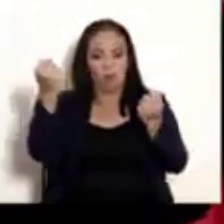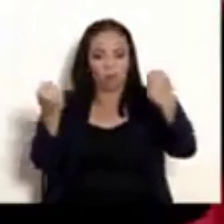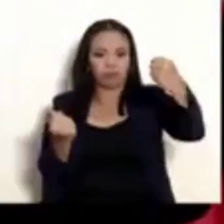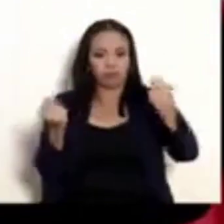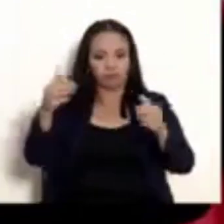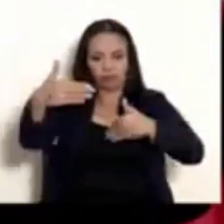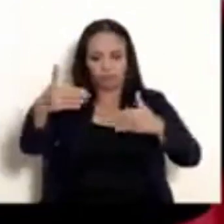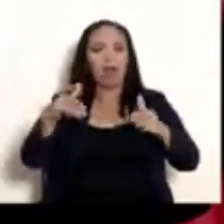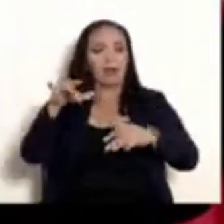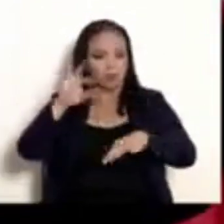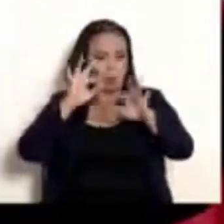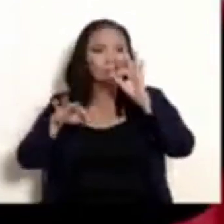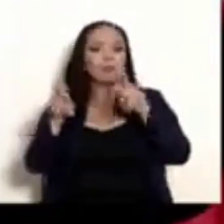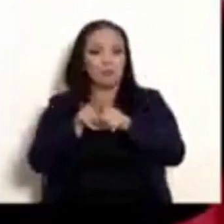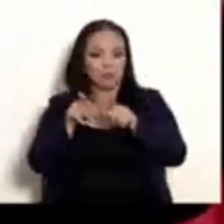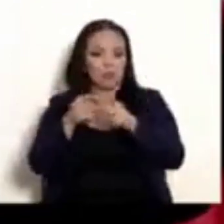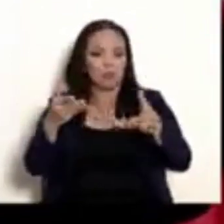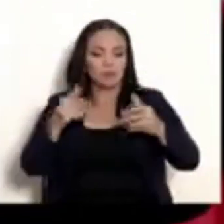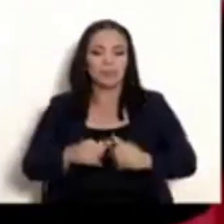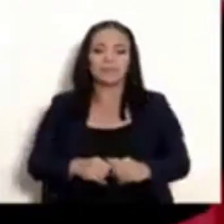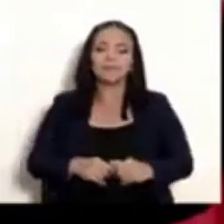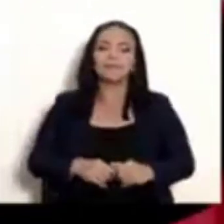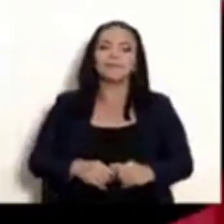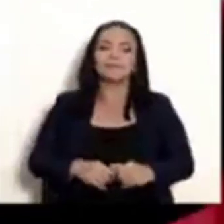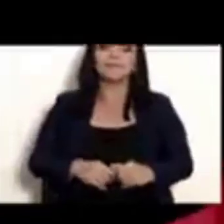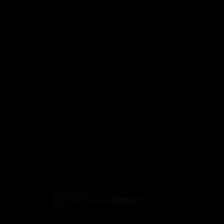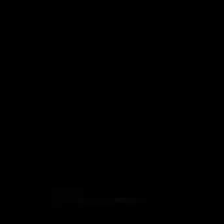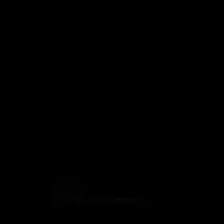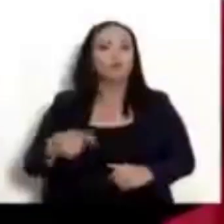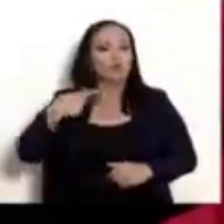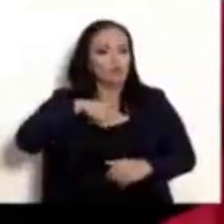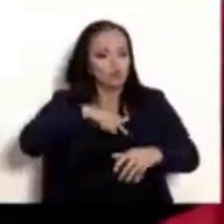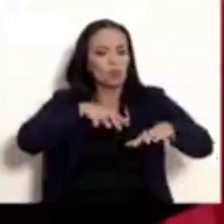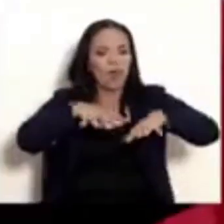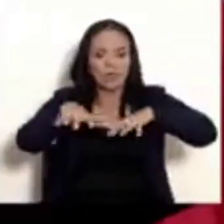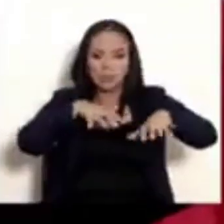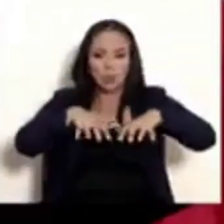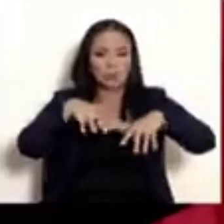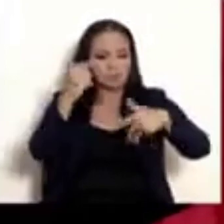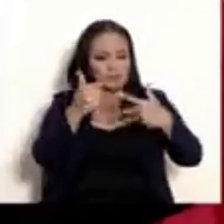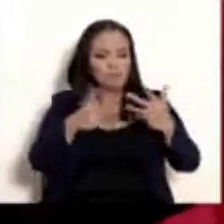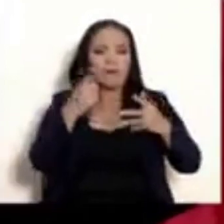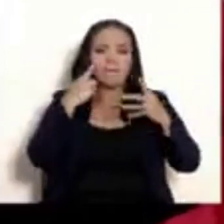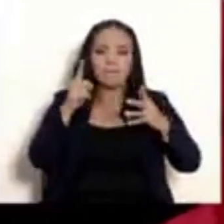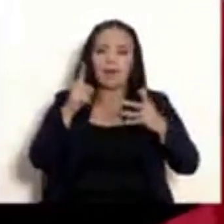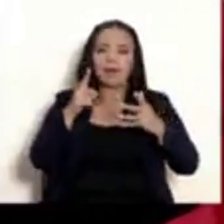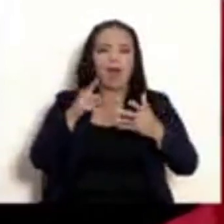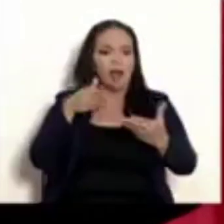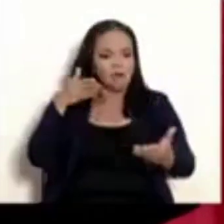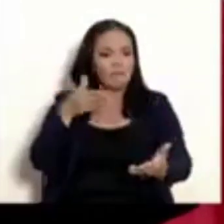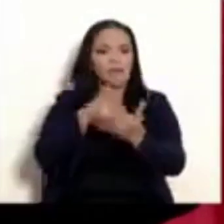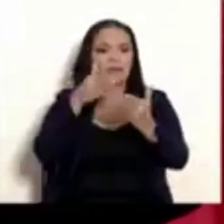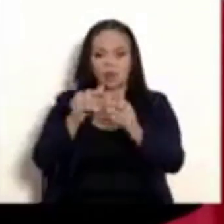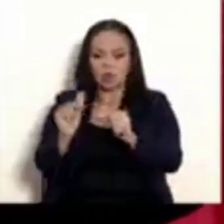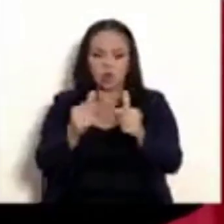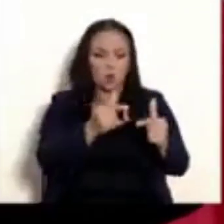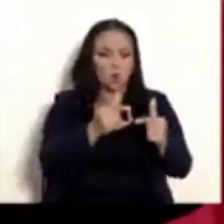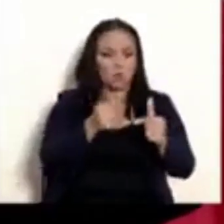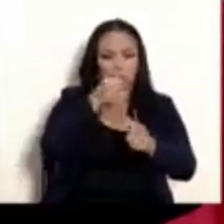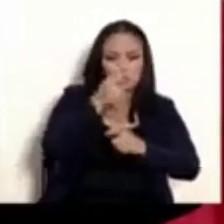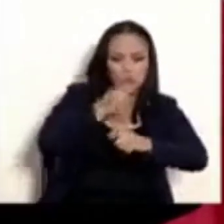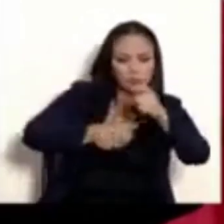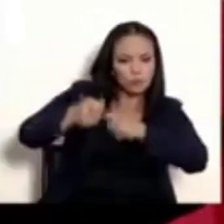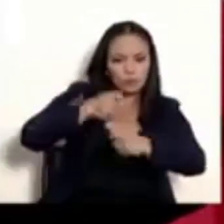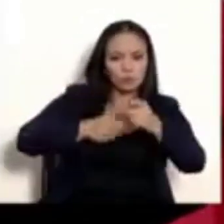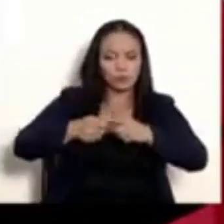Como complemento a esas acciones para golpear a las organizaciones dedicadas al tráfico local, en los últimos días